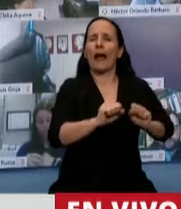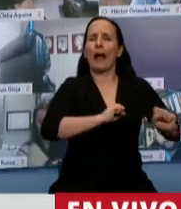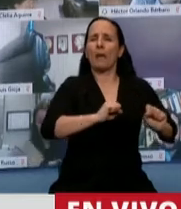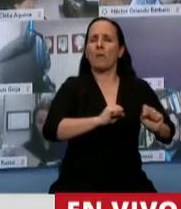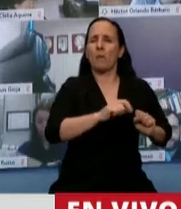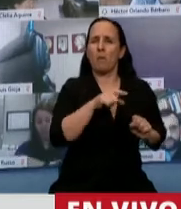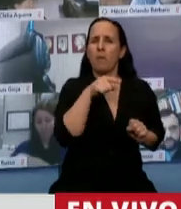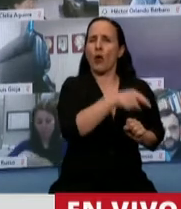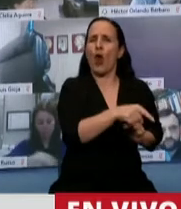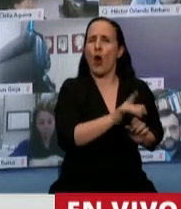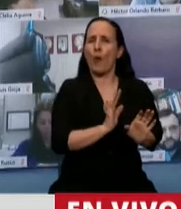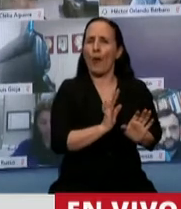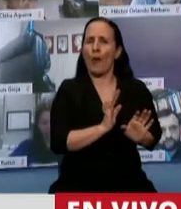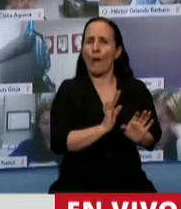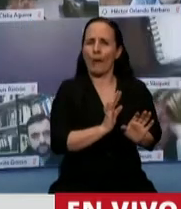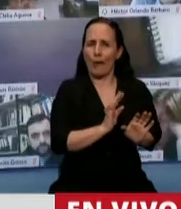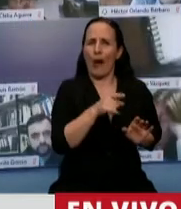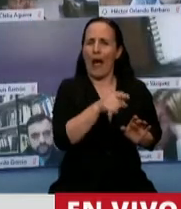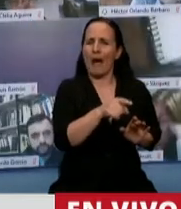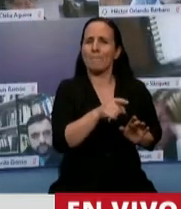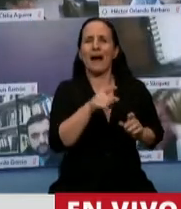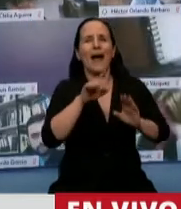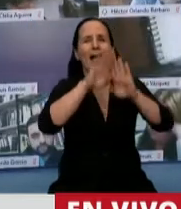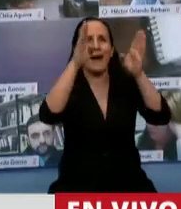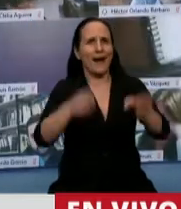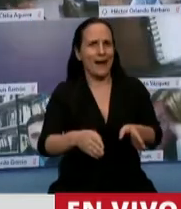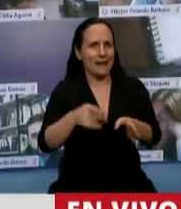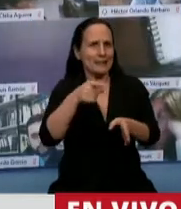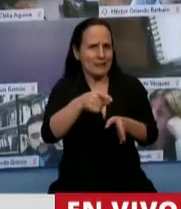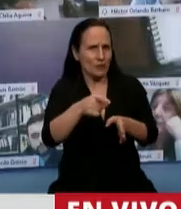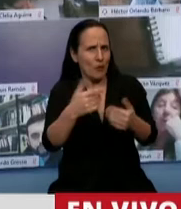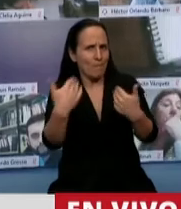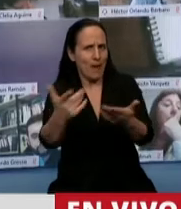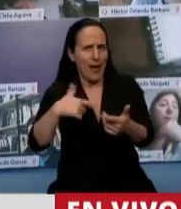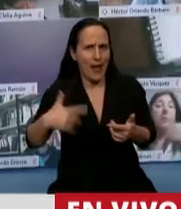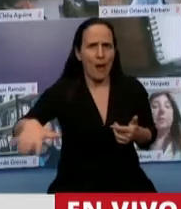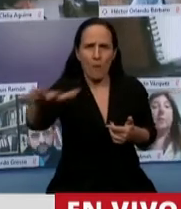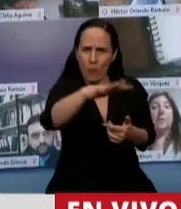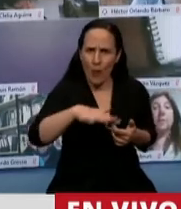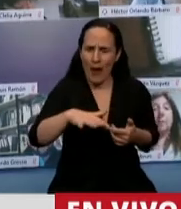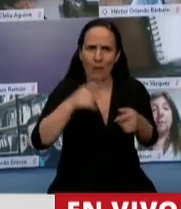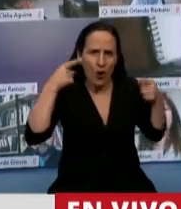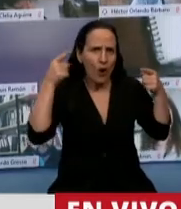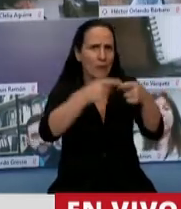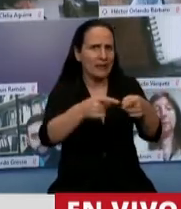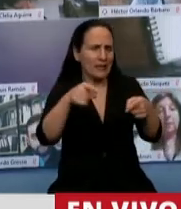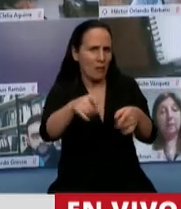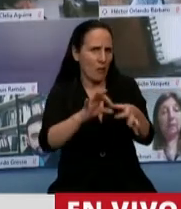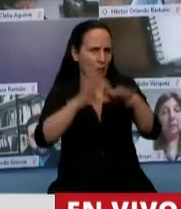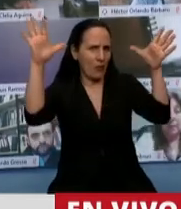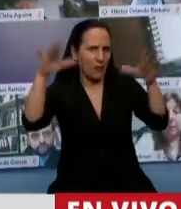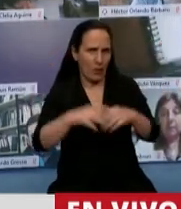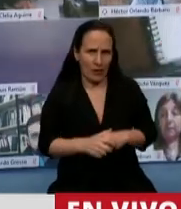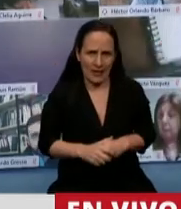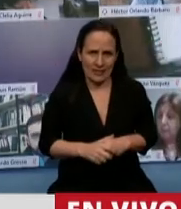acción bien concreta de recuperación de las instituciones al servicio del pueblo y de recuperación de la actividad democrática al servicio del pueblo en general, como